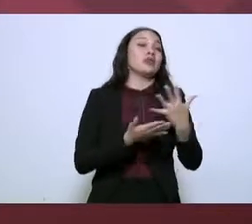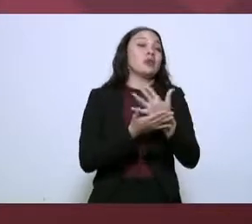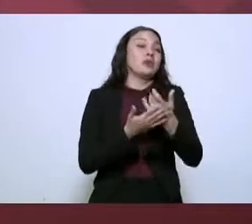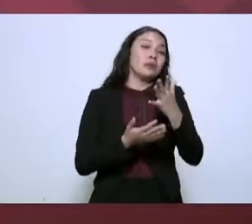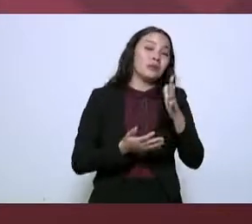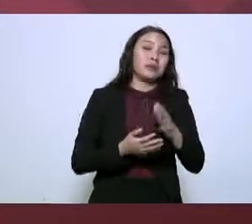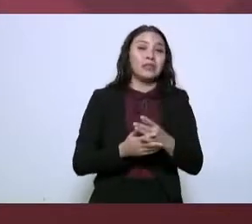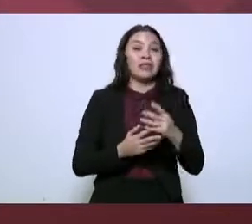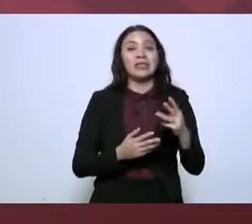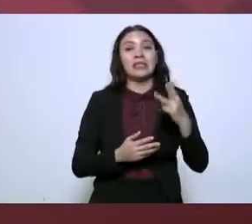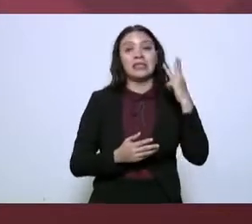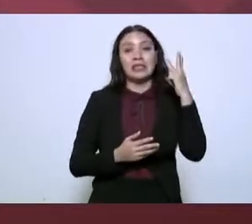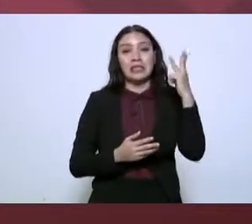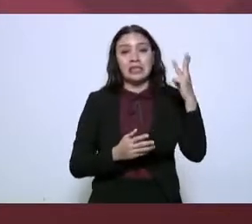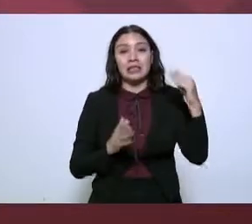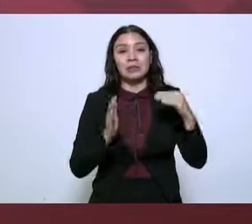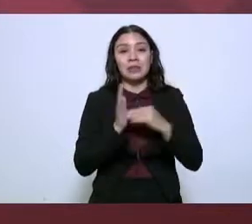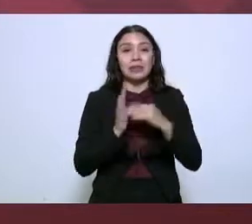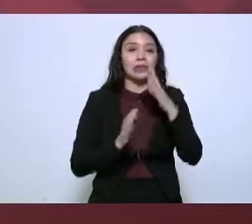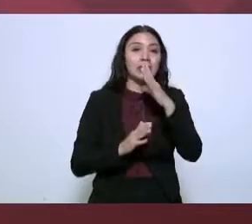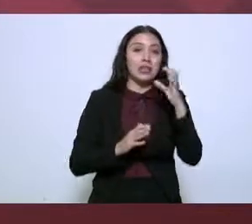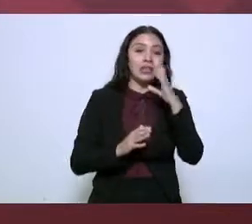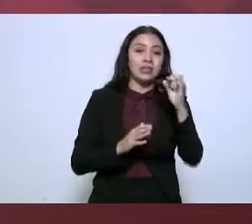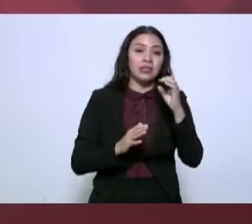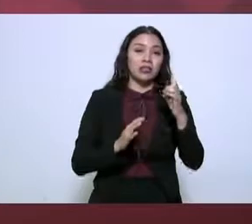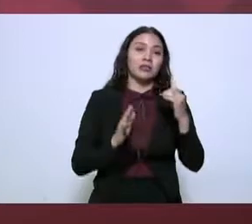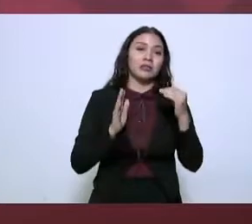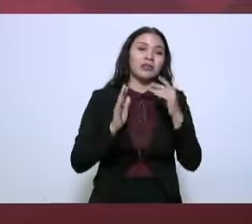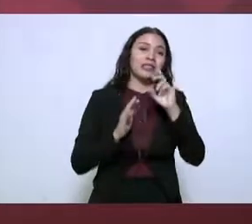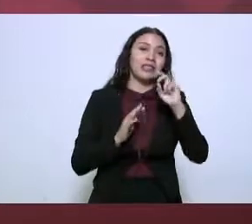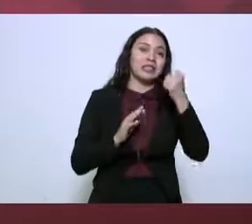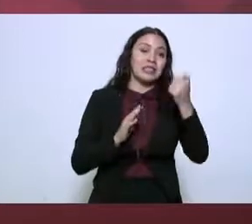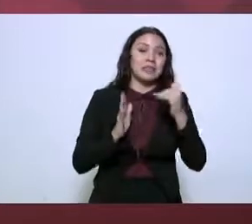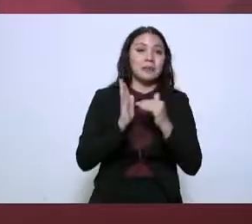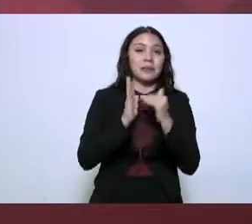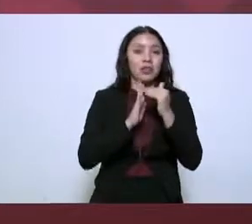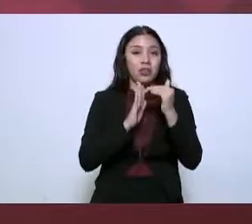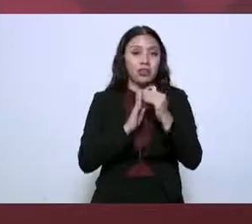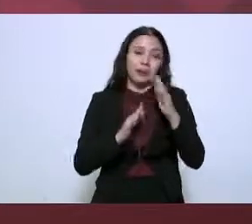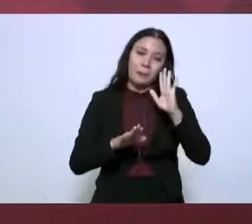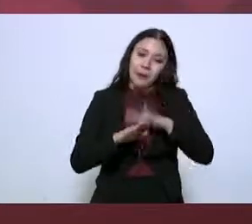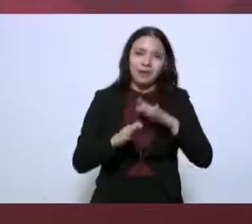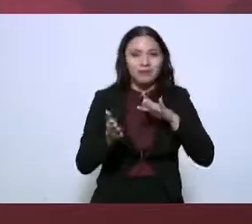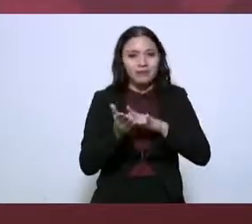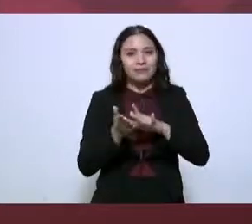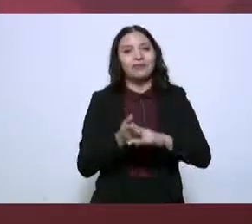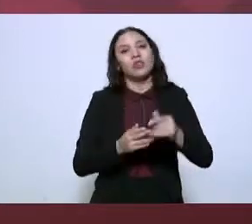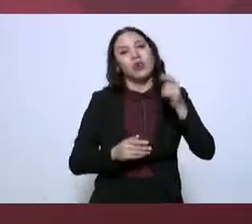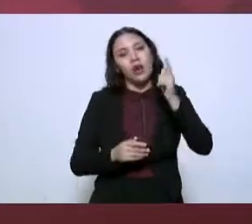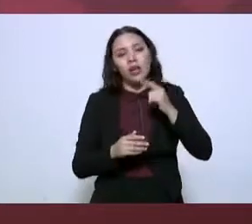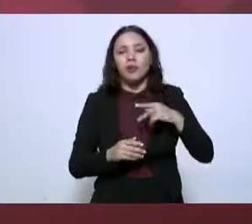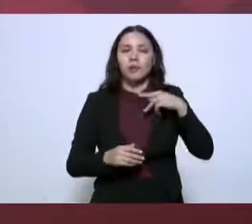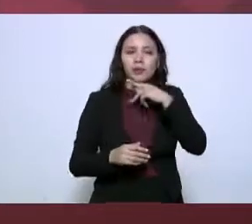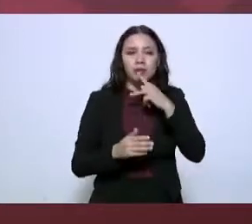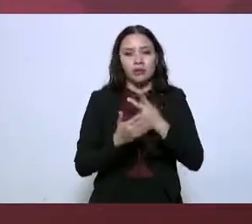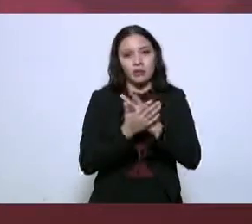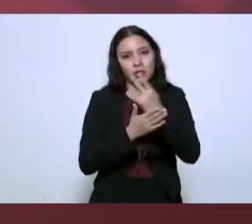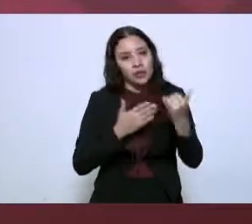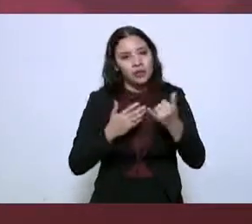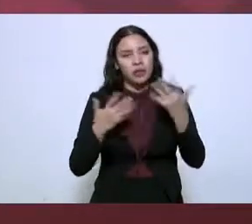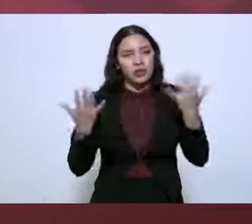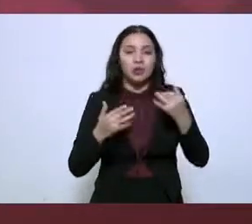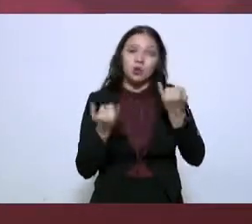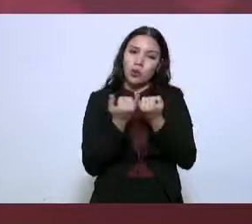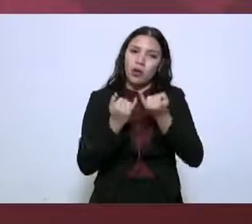inversión de tres mil 536 millones de pesos, haciendo un total en el proyecto de aduanas que se invertirá aquí en el Estado,